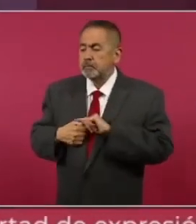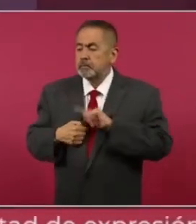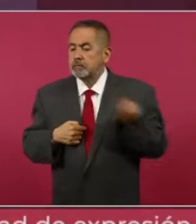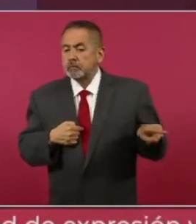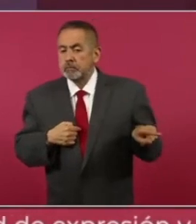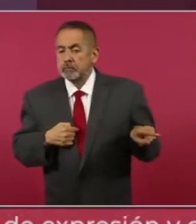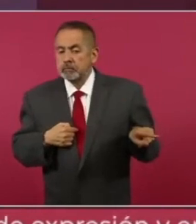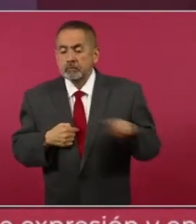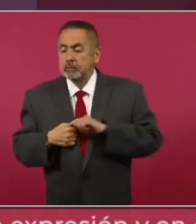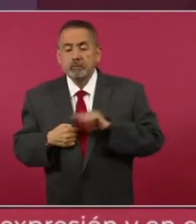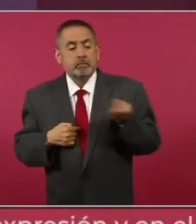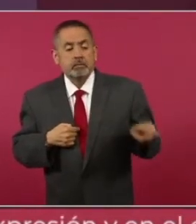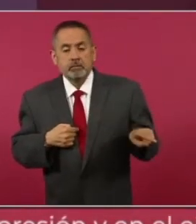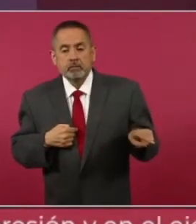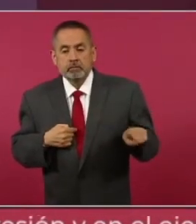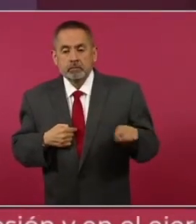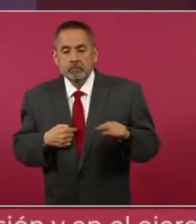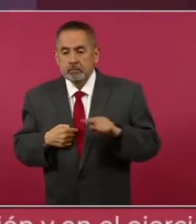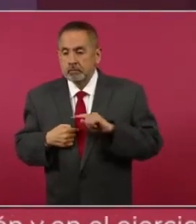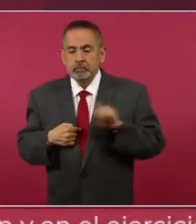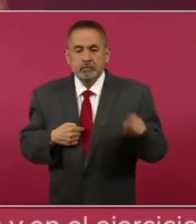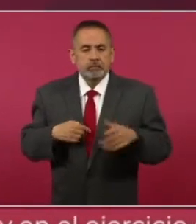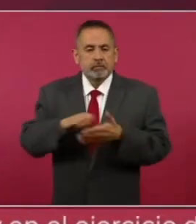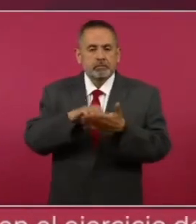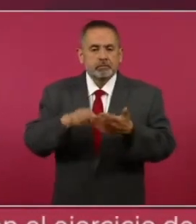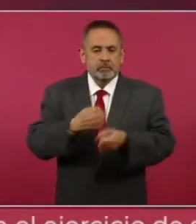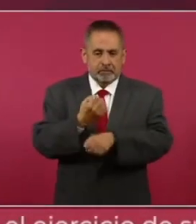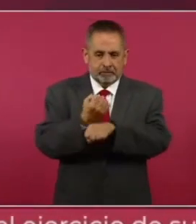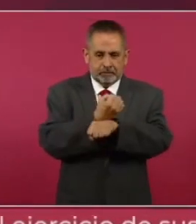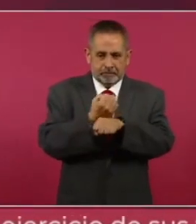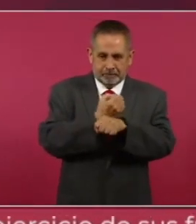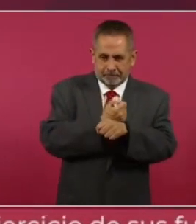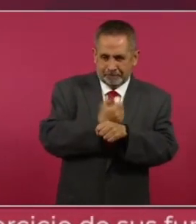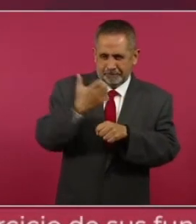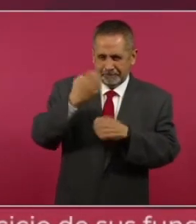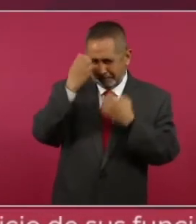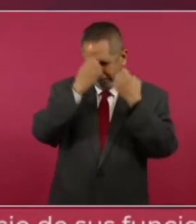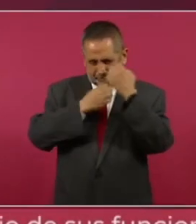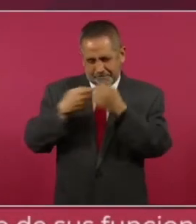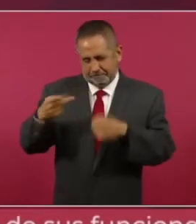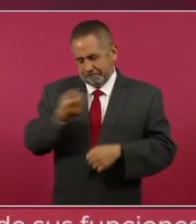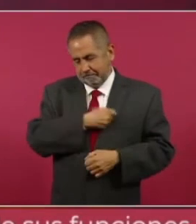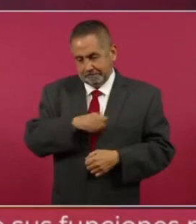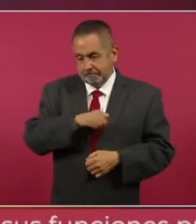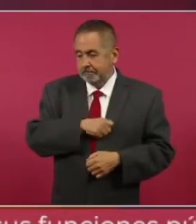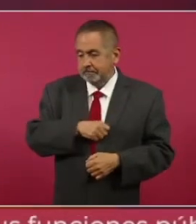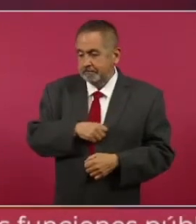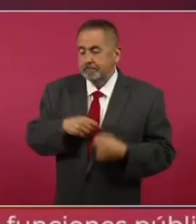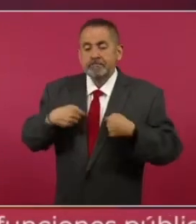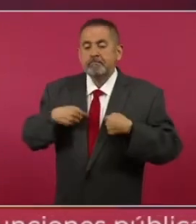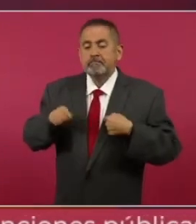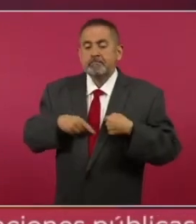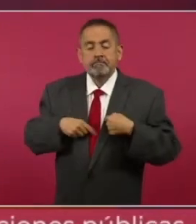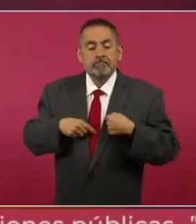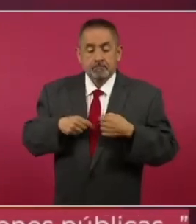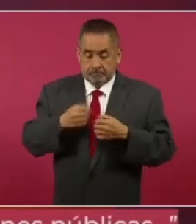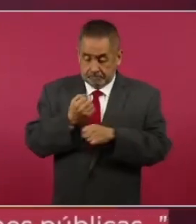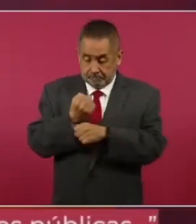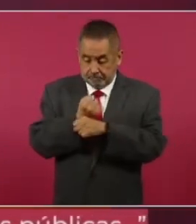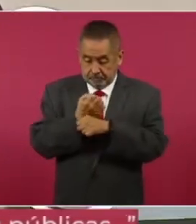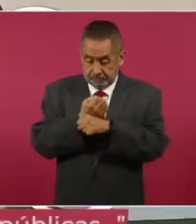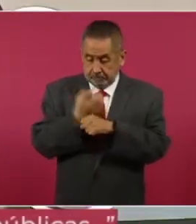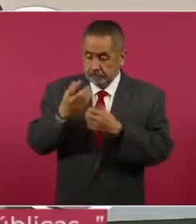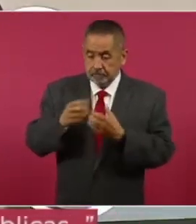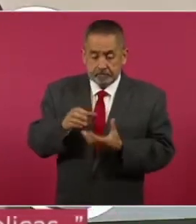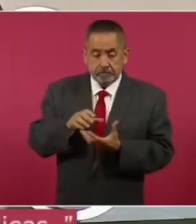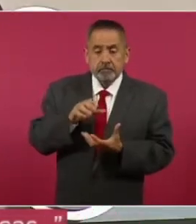sacan la sangre para hacer un análisis y esa muestra se lleva